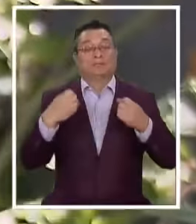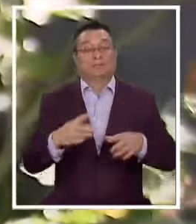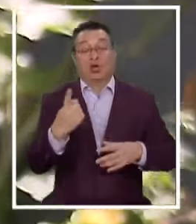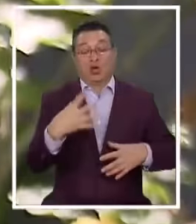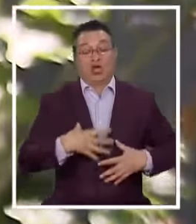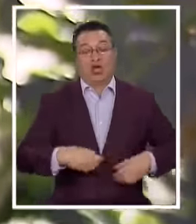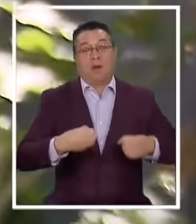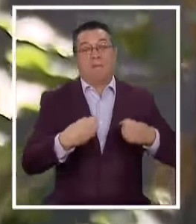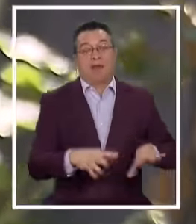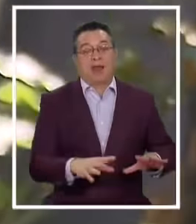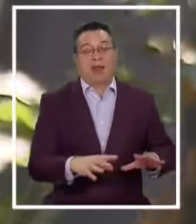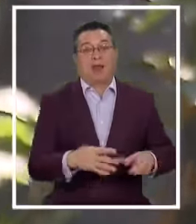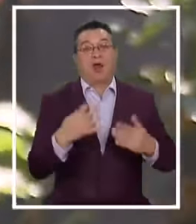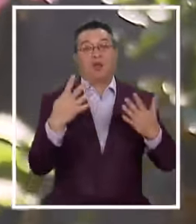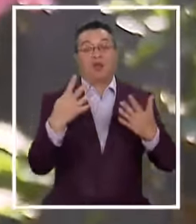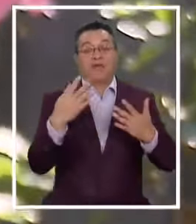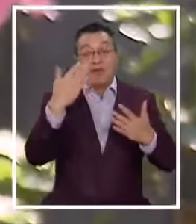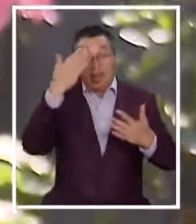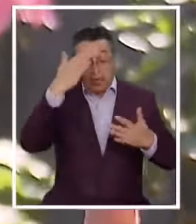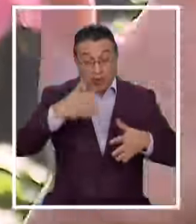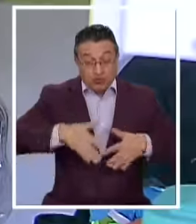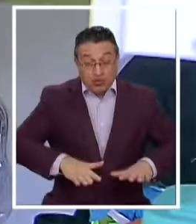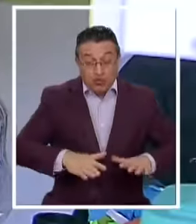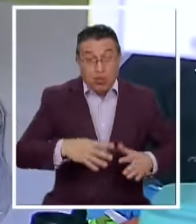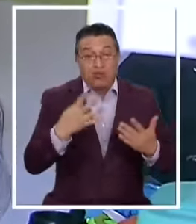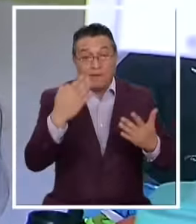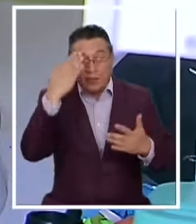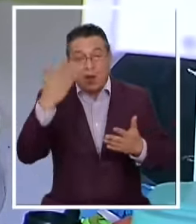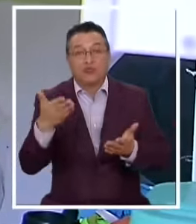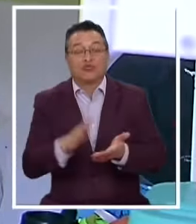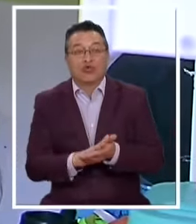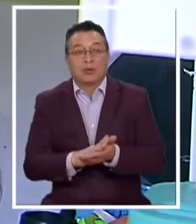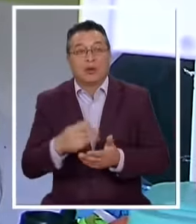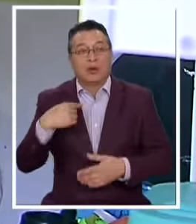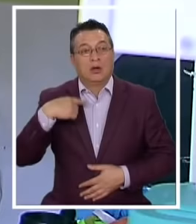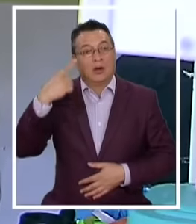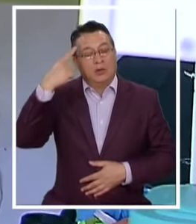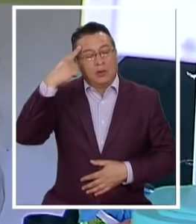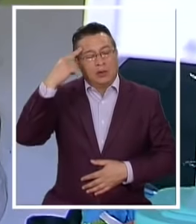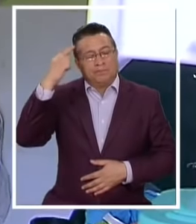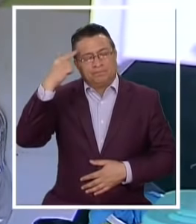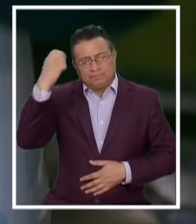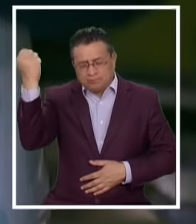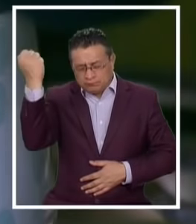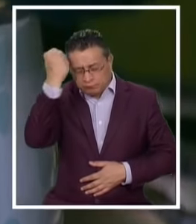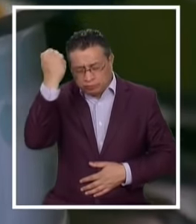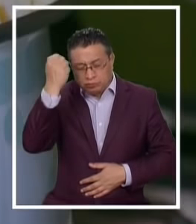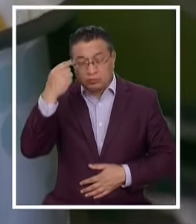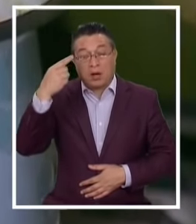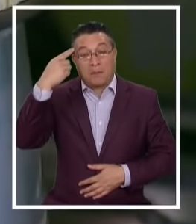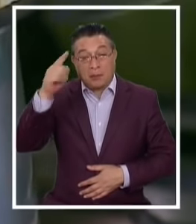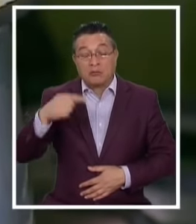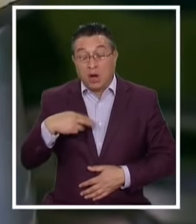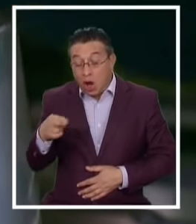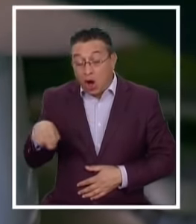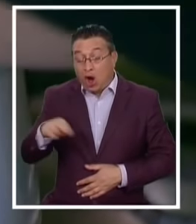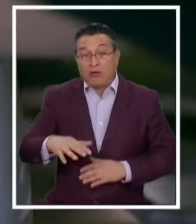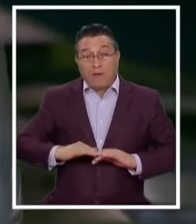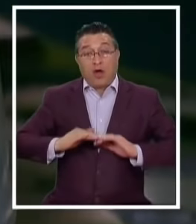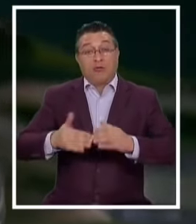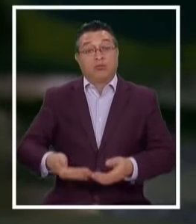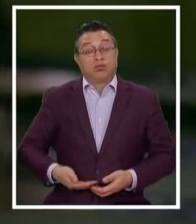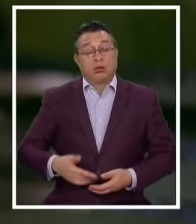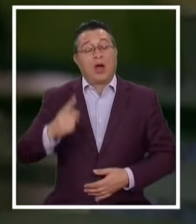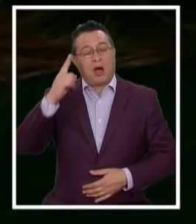De su primer hijo Nueve días Después De su nacimiento Pensó que Nunca se iba A reponer Pero la noticia De un nuevo embarazo La